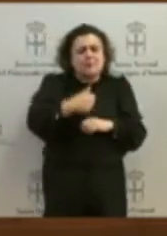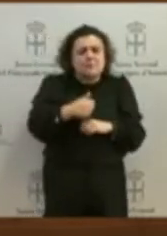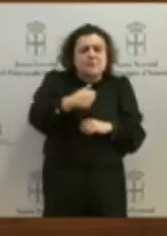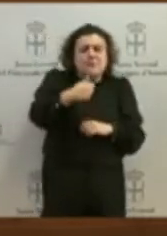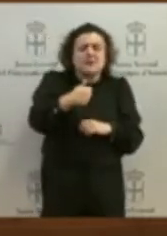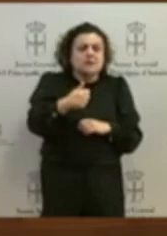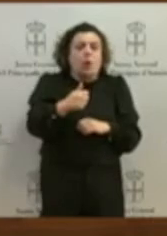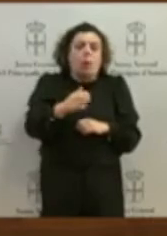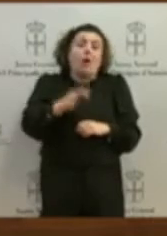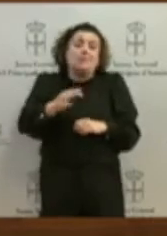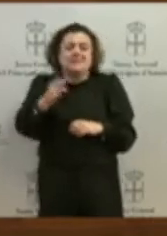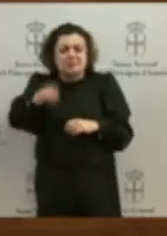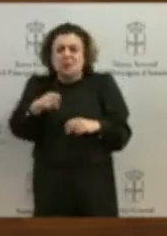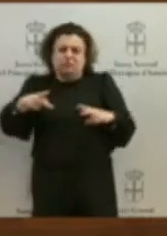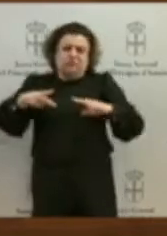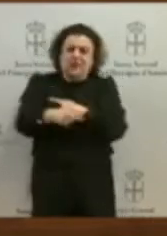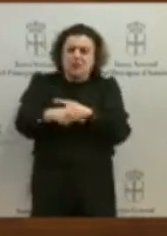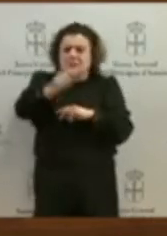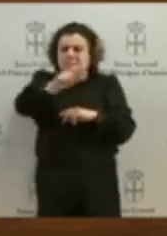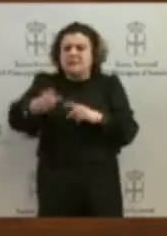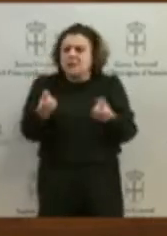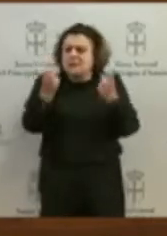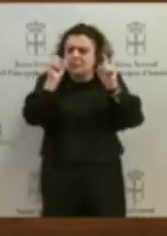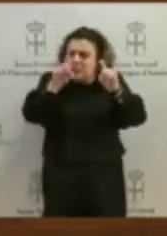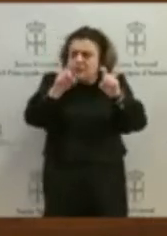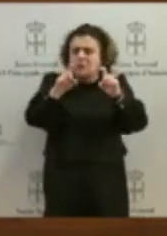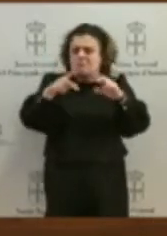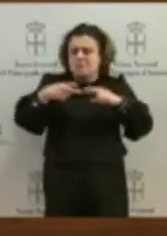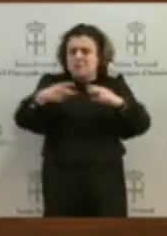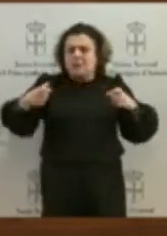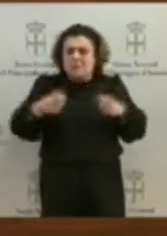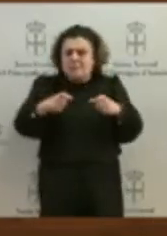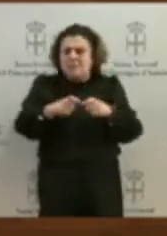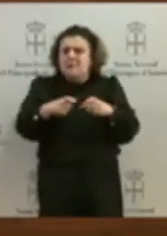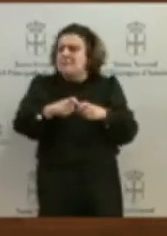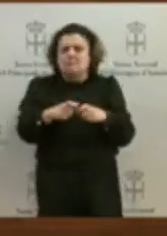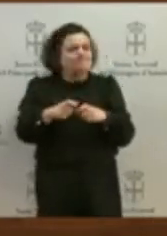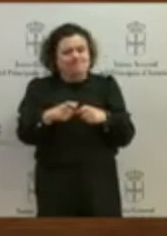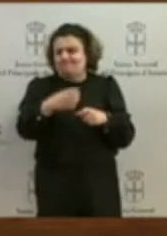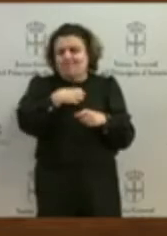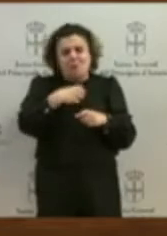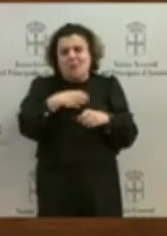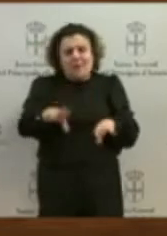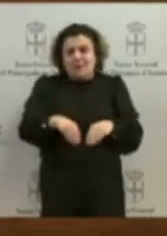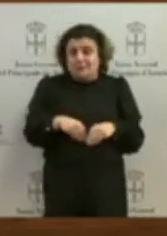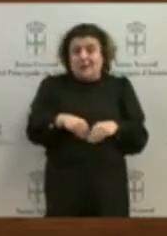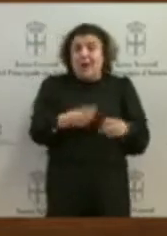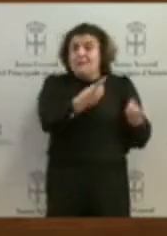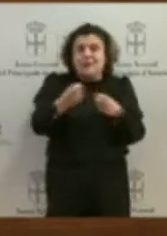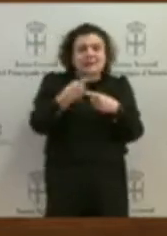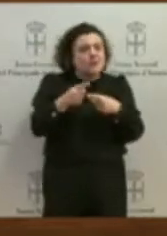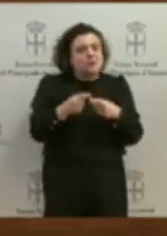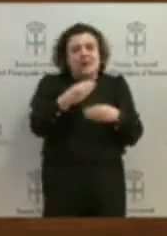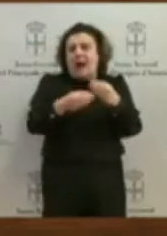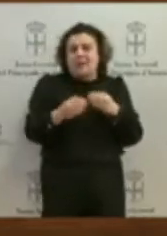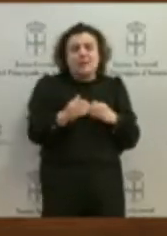mucho por hacer y necesitamos una intervención, digamos, en políticas sociales con la importancia